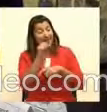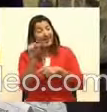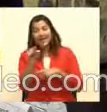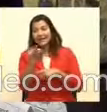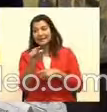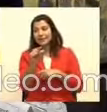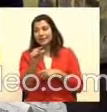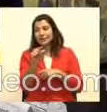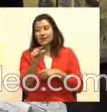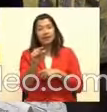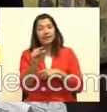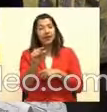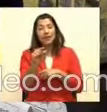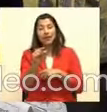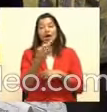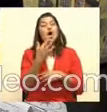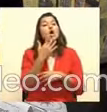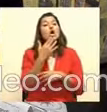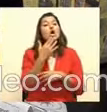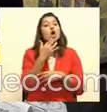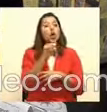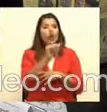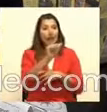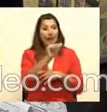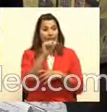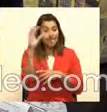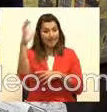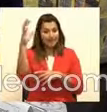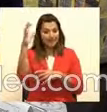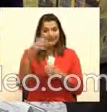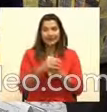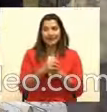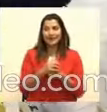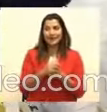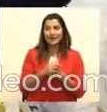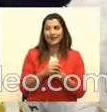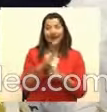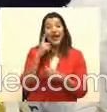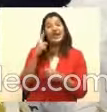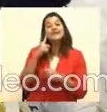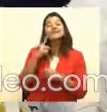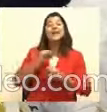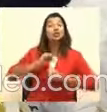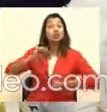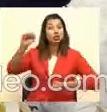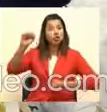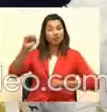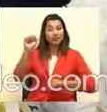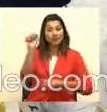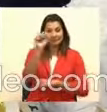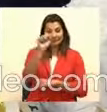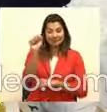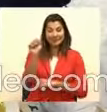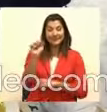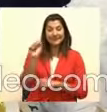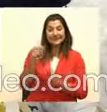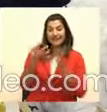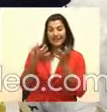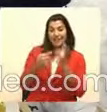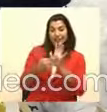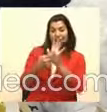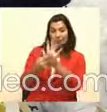estamos haciendo, la, la, la amarilla, la que está. Ah, bueno, pero voy a enseñarla, esta es de Superman. esta es de Superman. Estamos en cual, estamos en esta, ahí estoy.